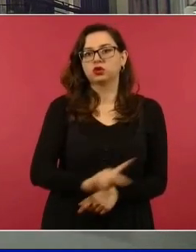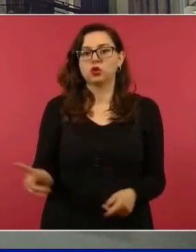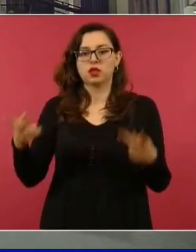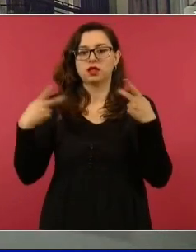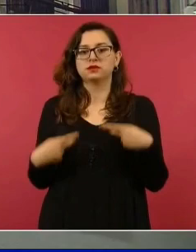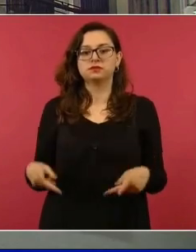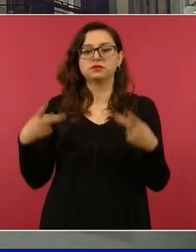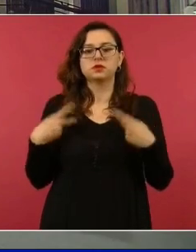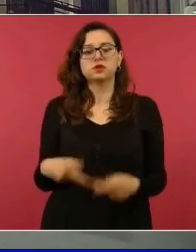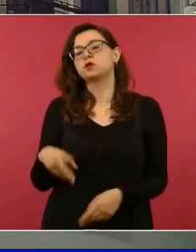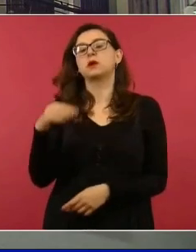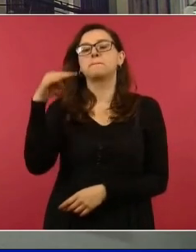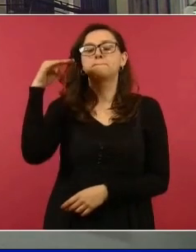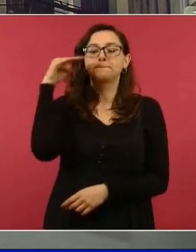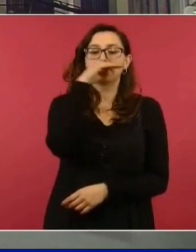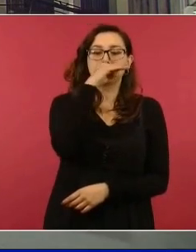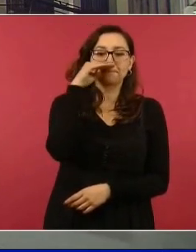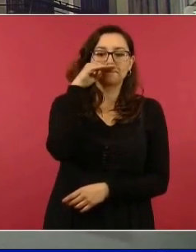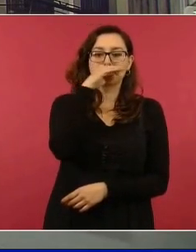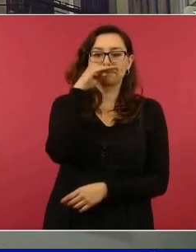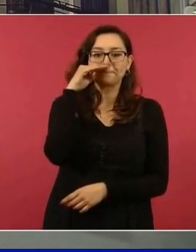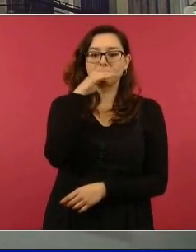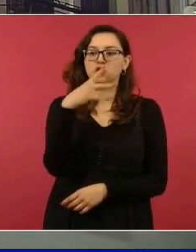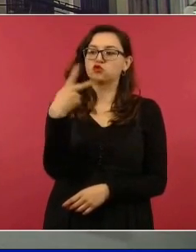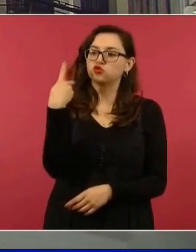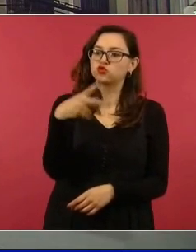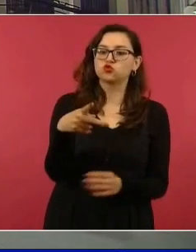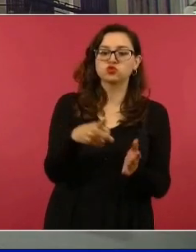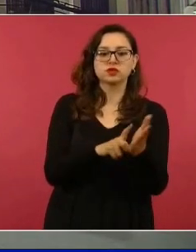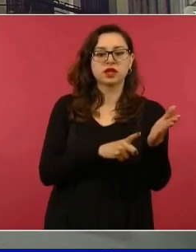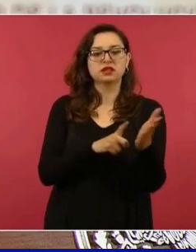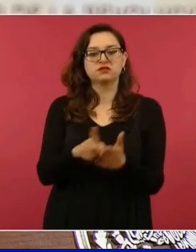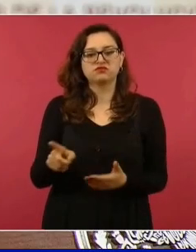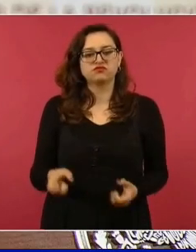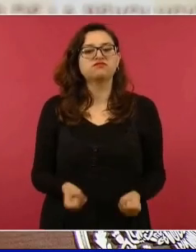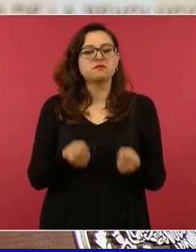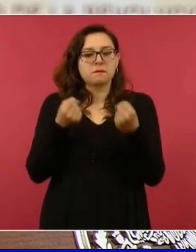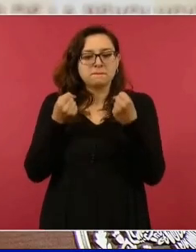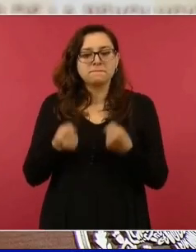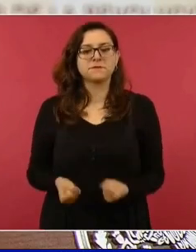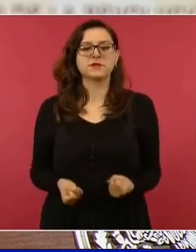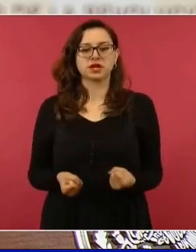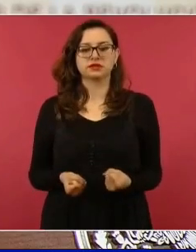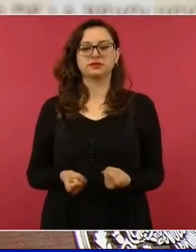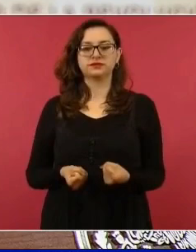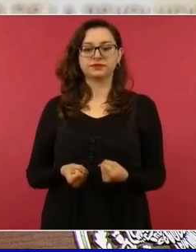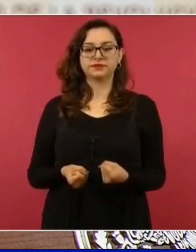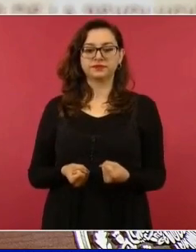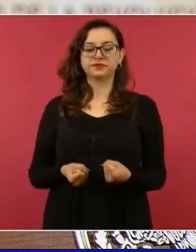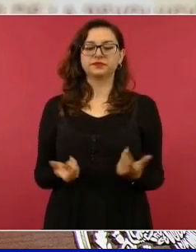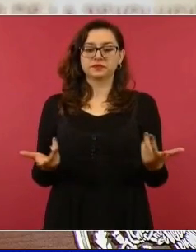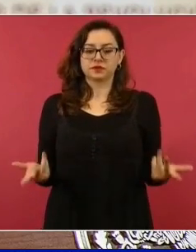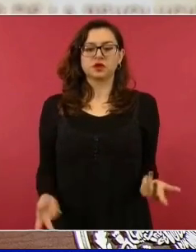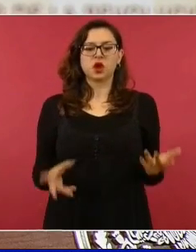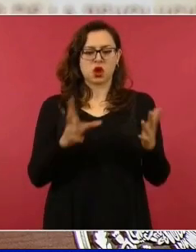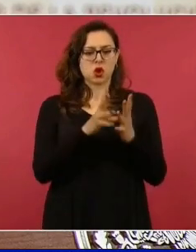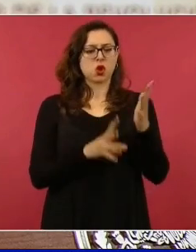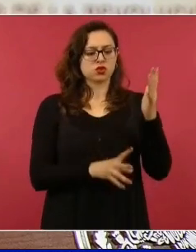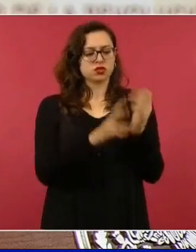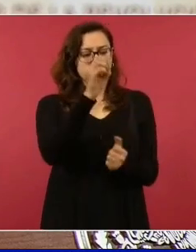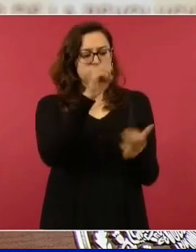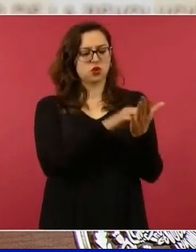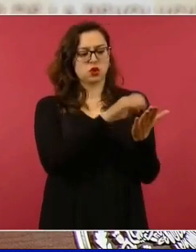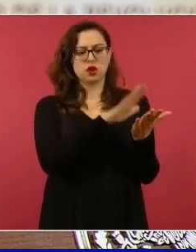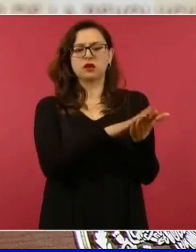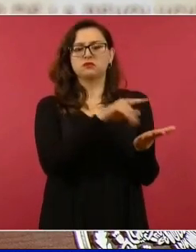garantizar el derecho a la salud, que está en la Constitución, pero lo que es letra